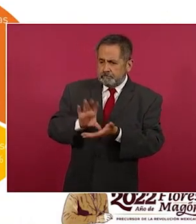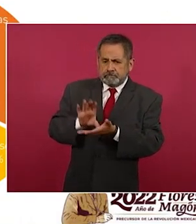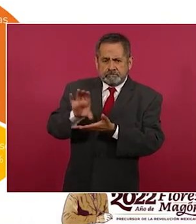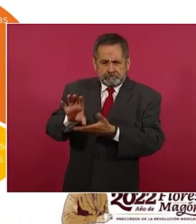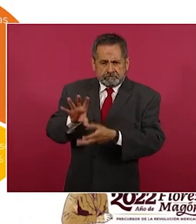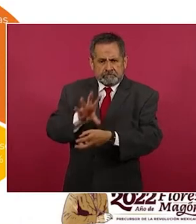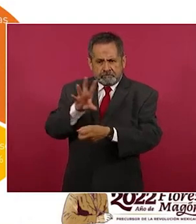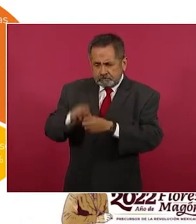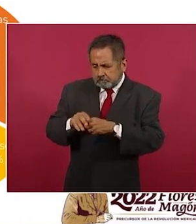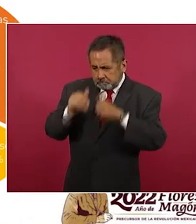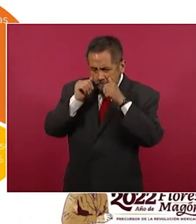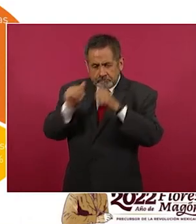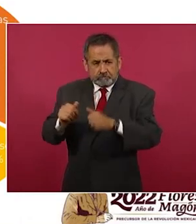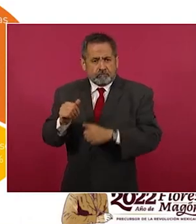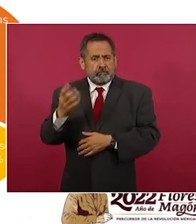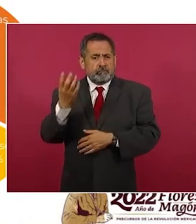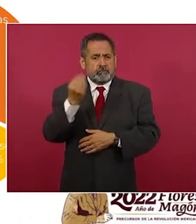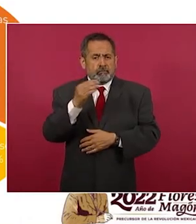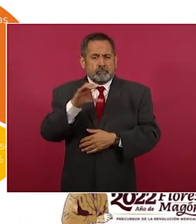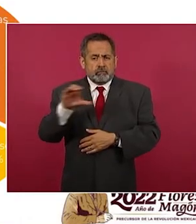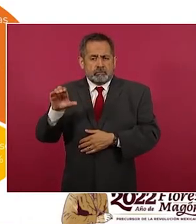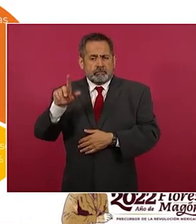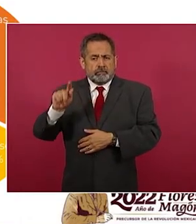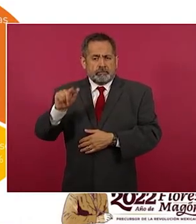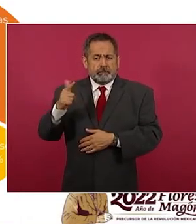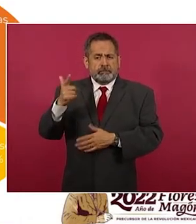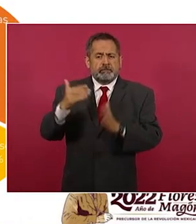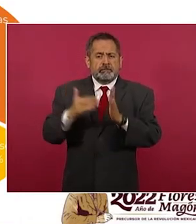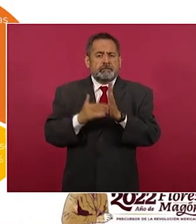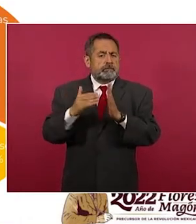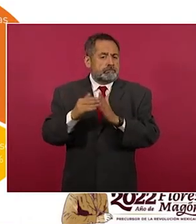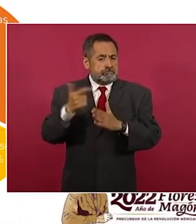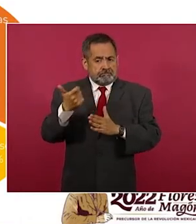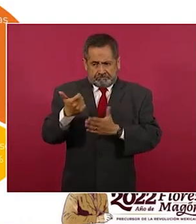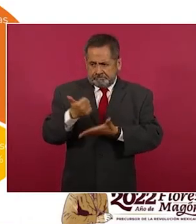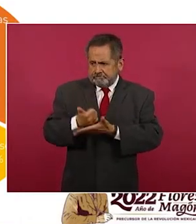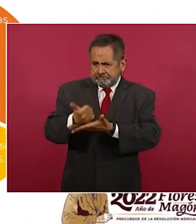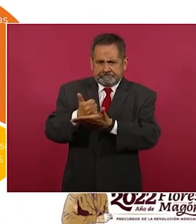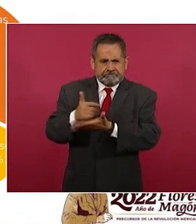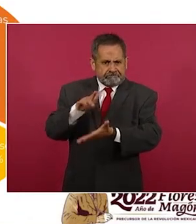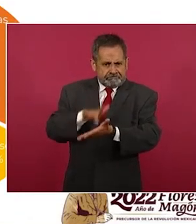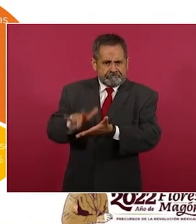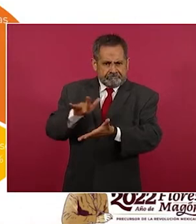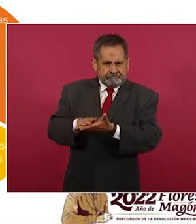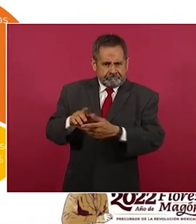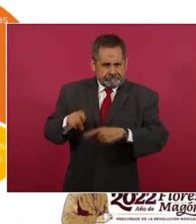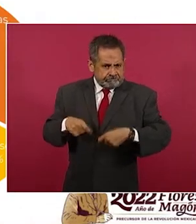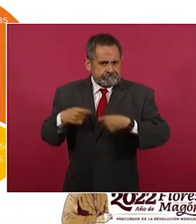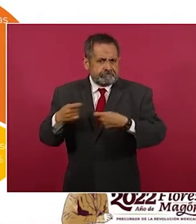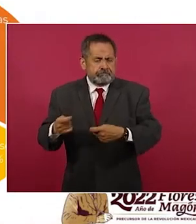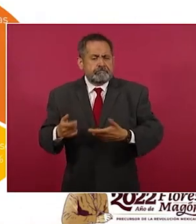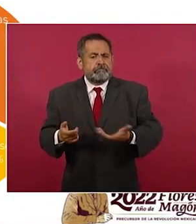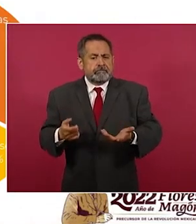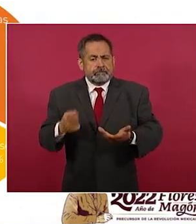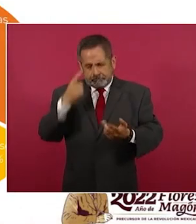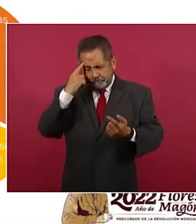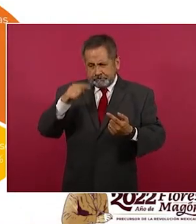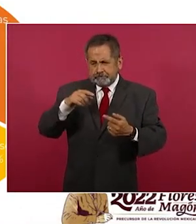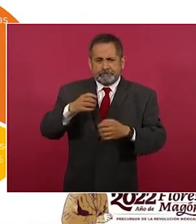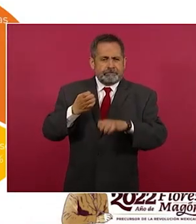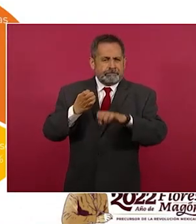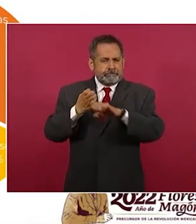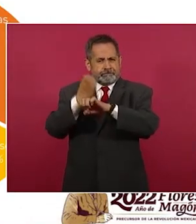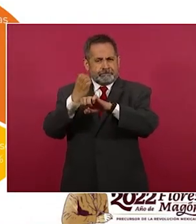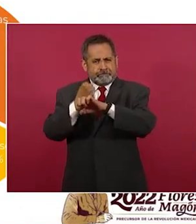en este programa de más de 977 millones de pesos, con este porcentaje en cada uno de los